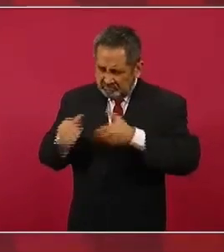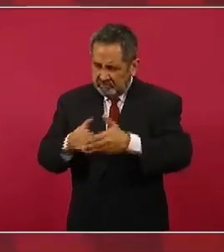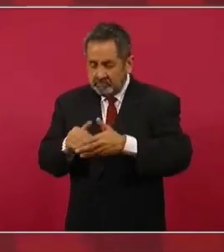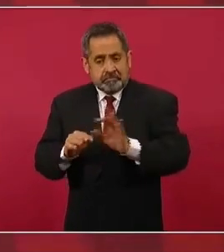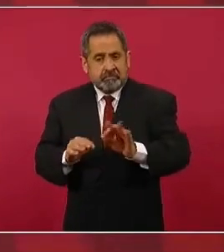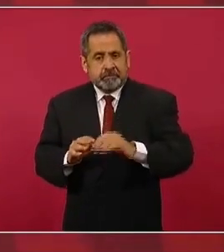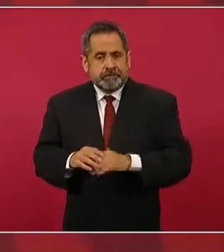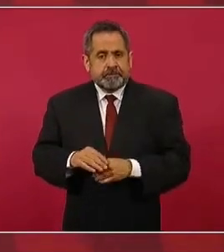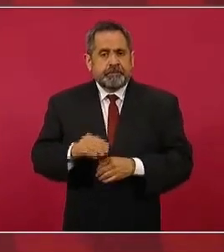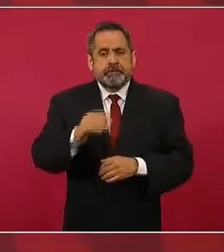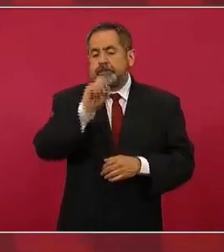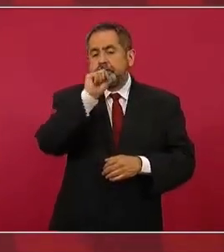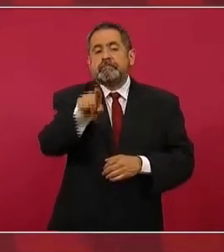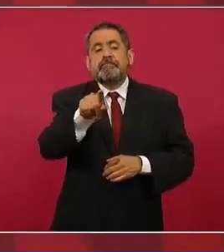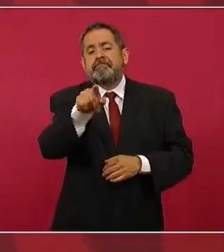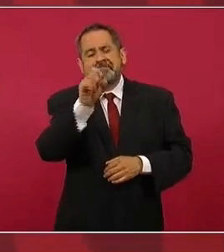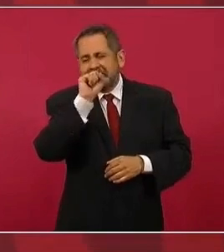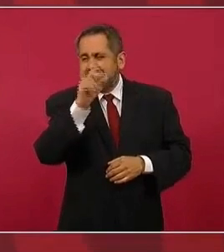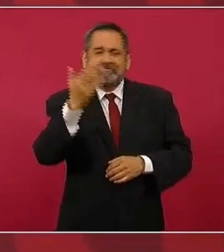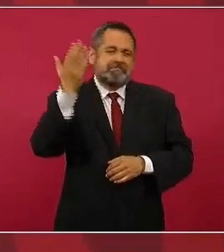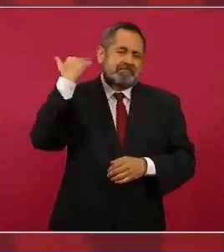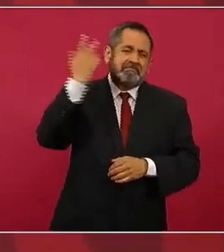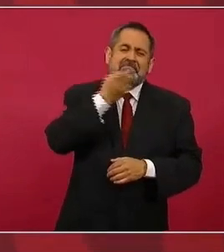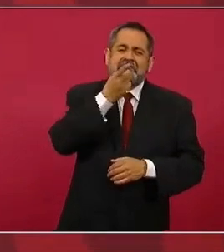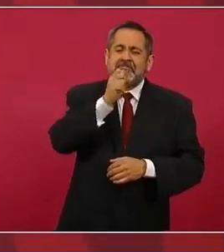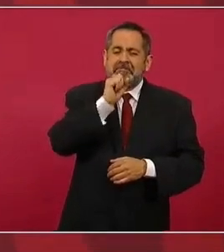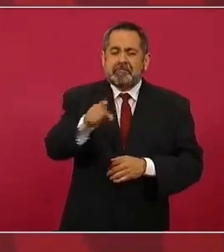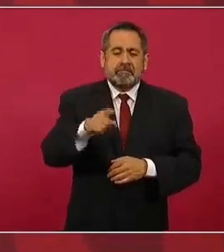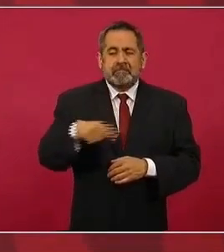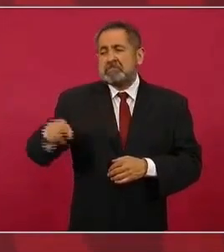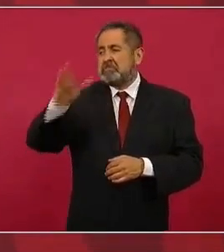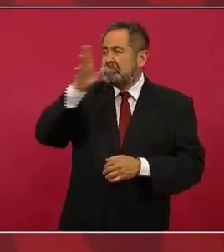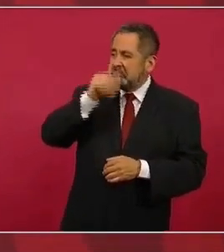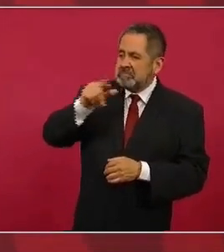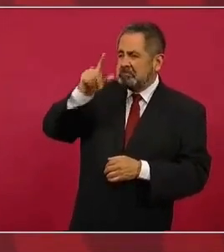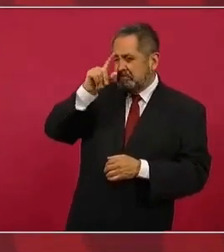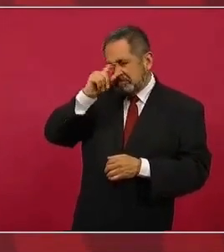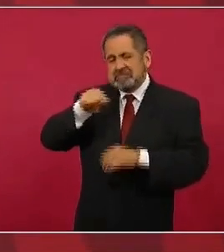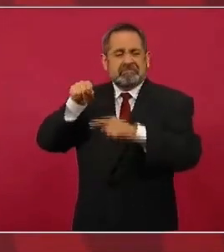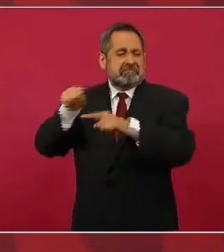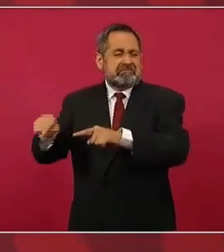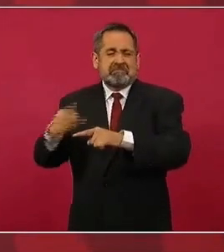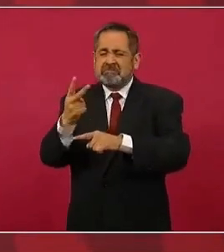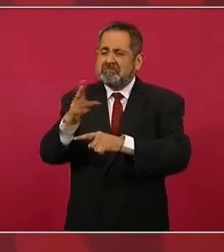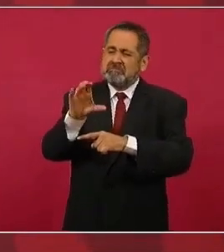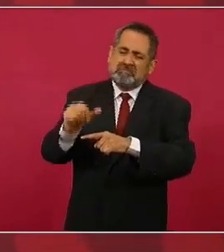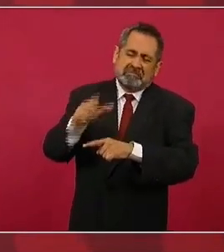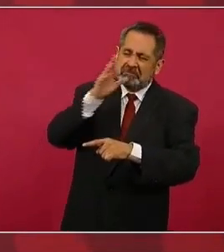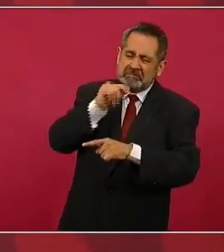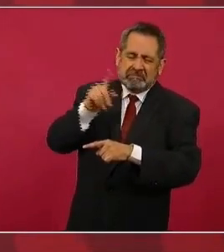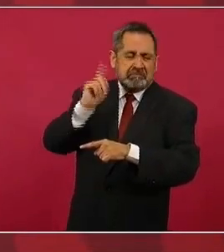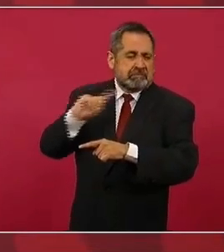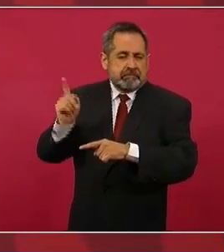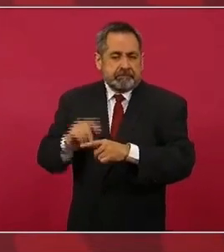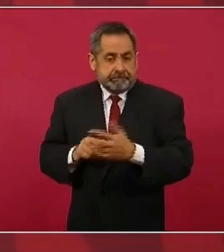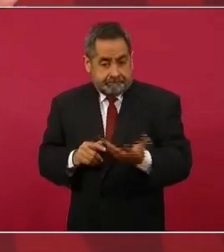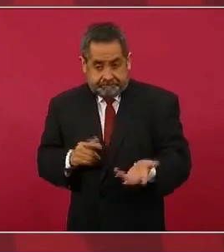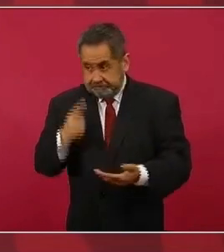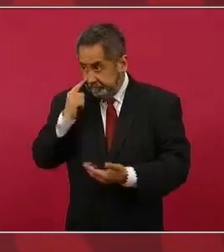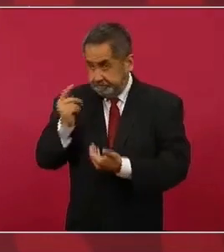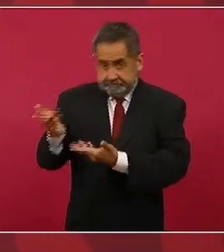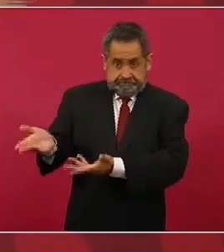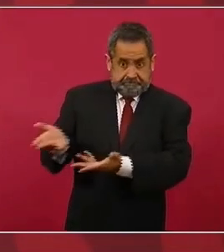Decían también lo mismo, que no íbamos a salir, fíjense,